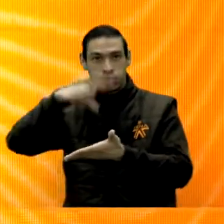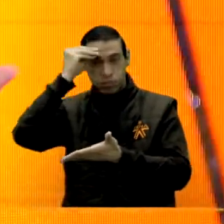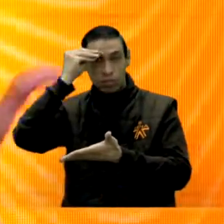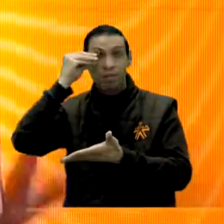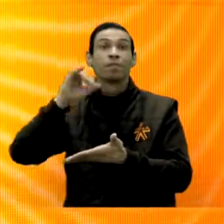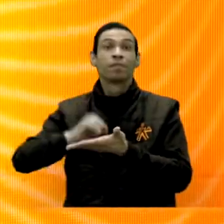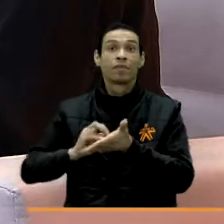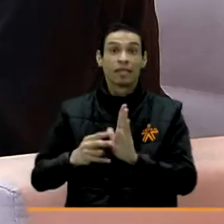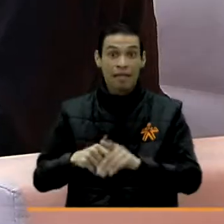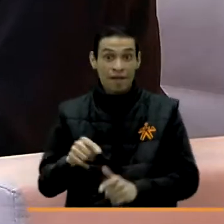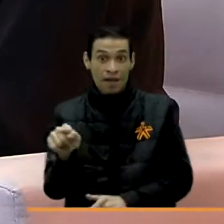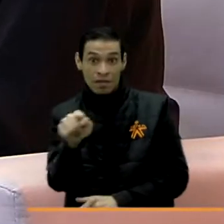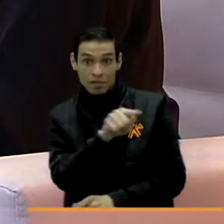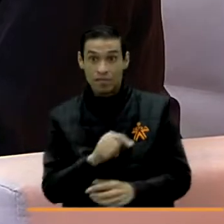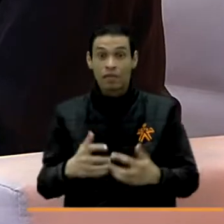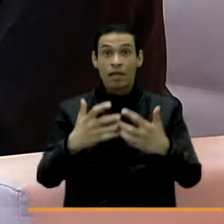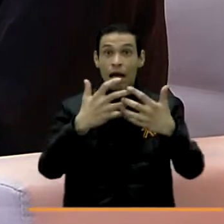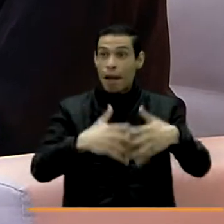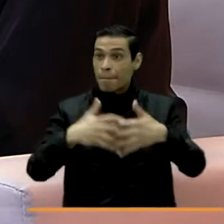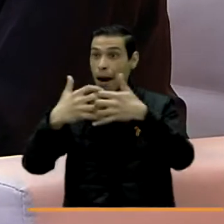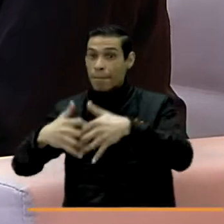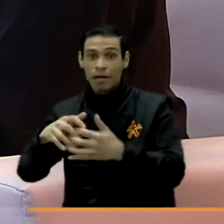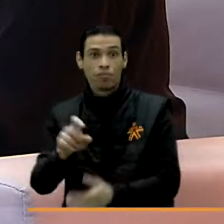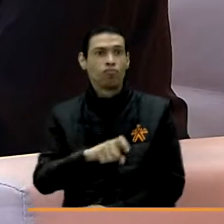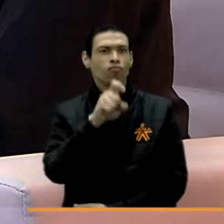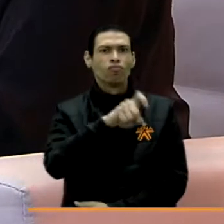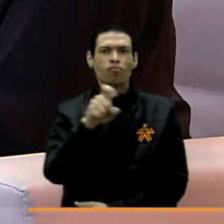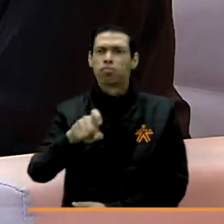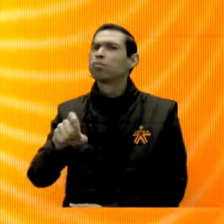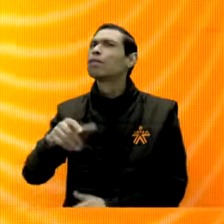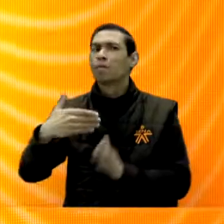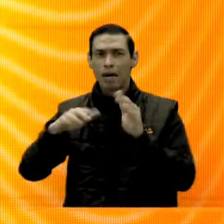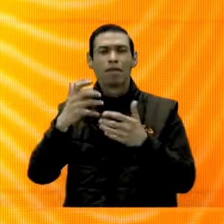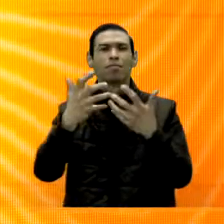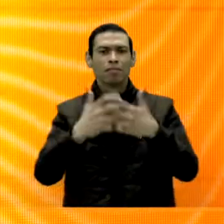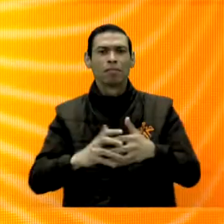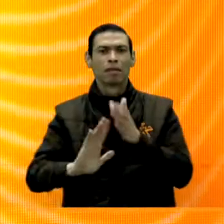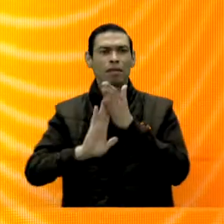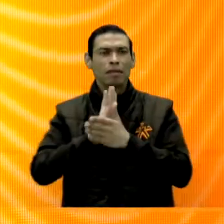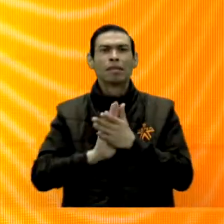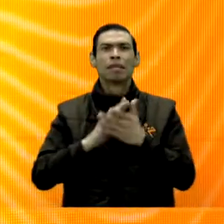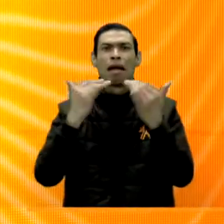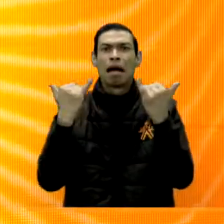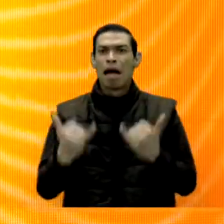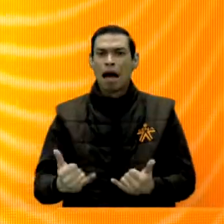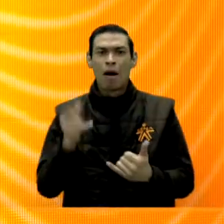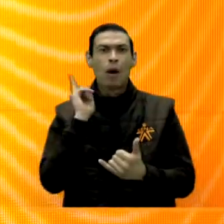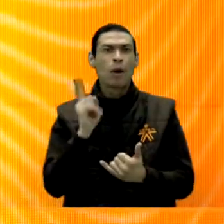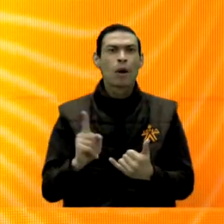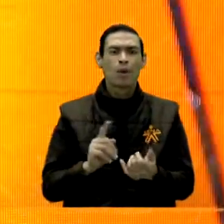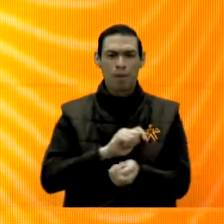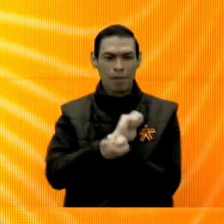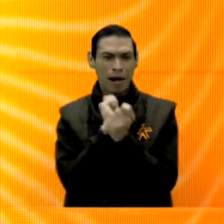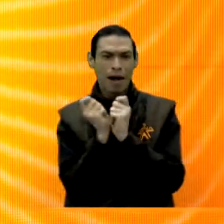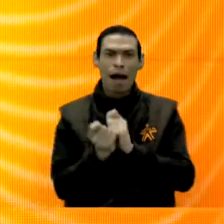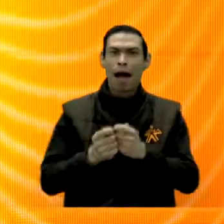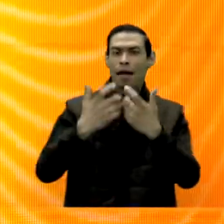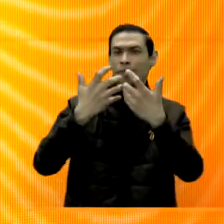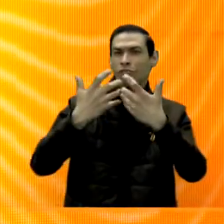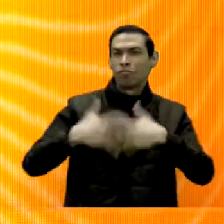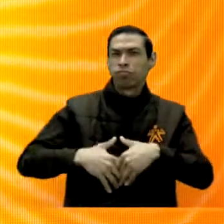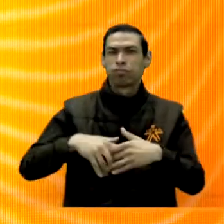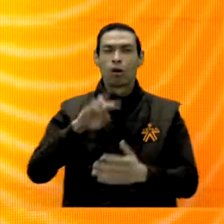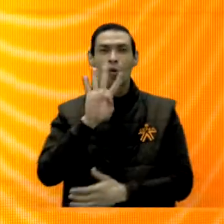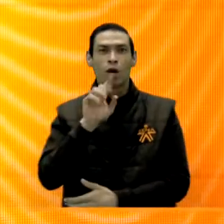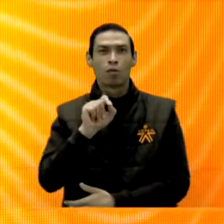Entonces, estamos atacando una necesidad que tienen las empresas, casi todas las empresas nos dicen que en este momento, por el tema de Industria 4.0,